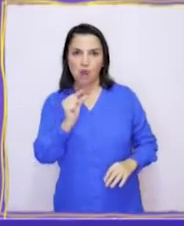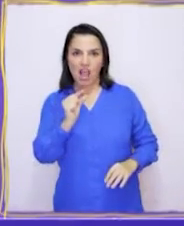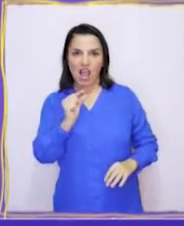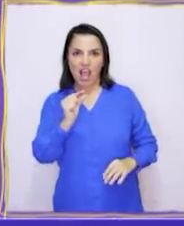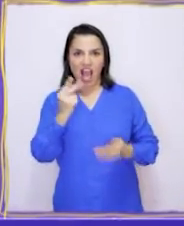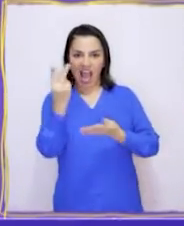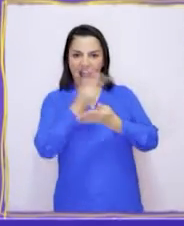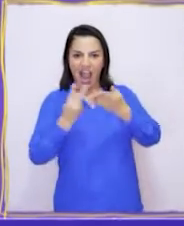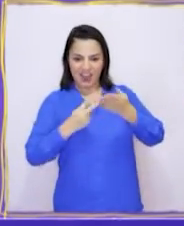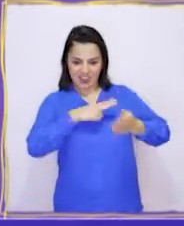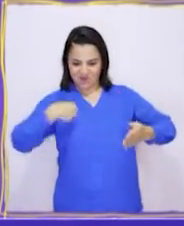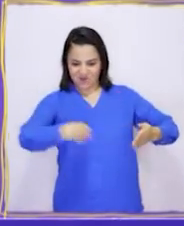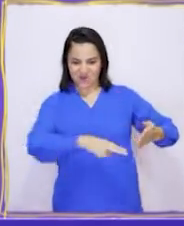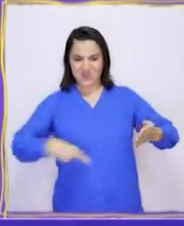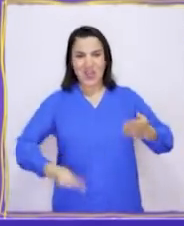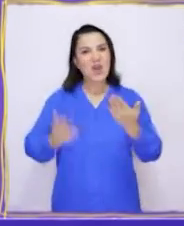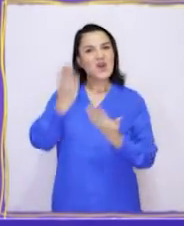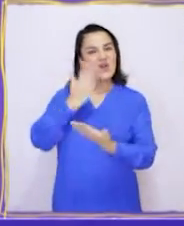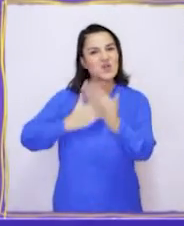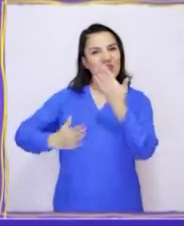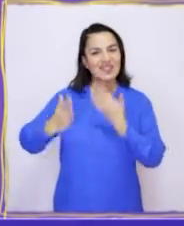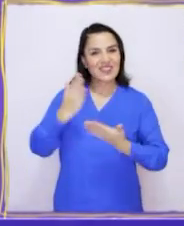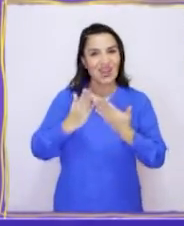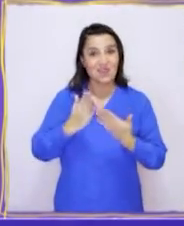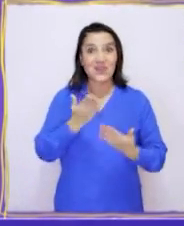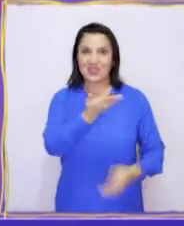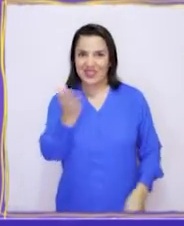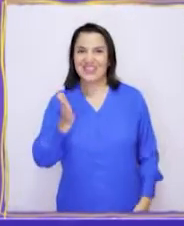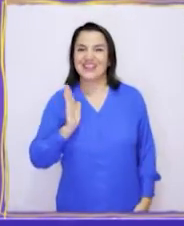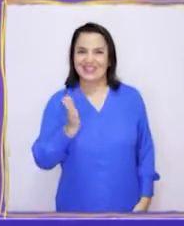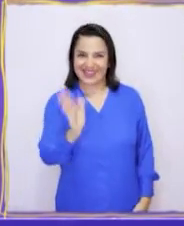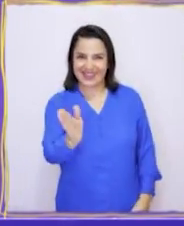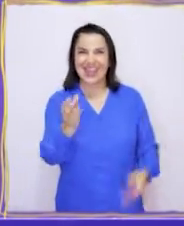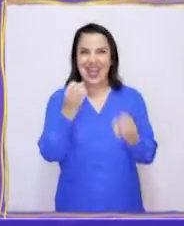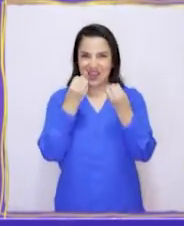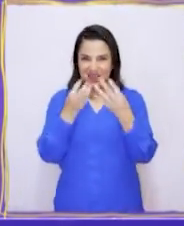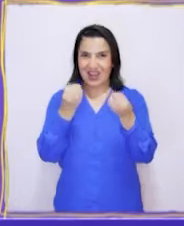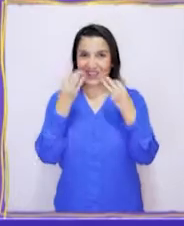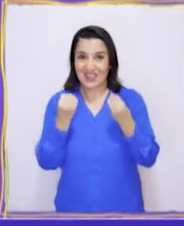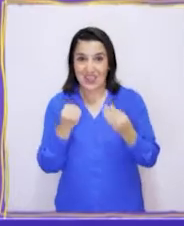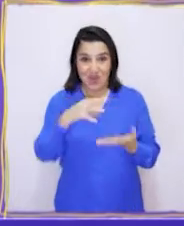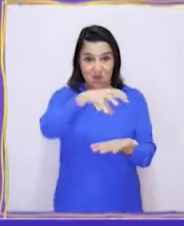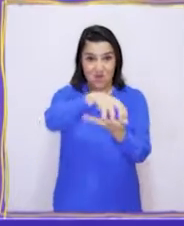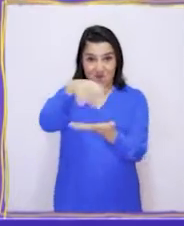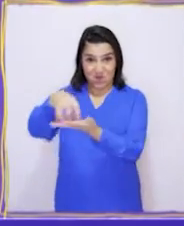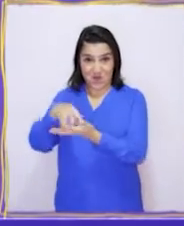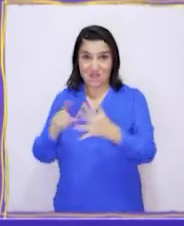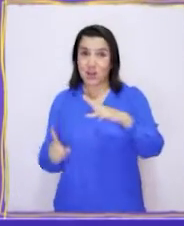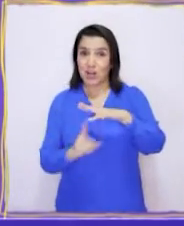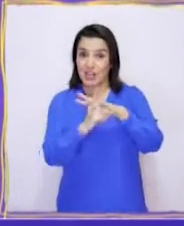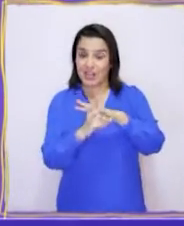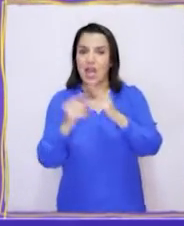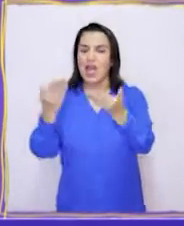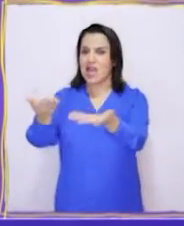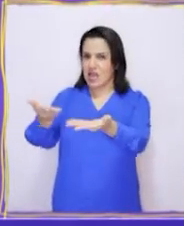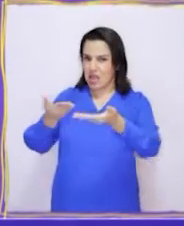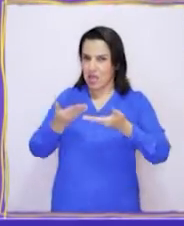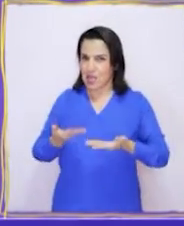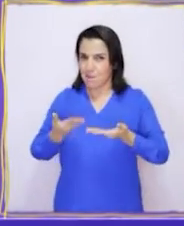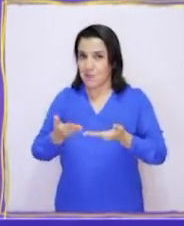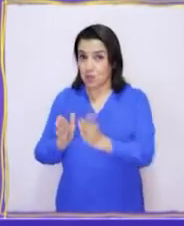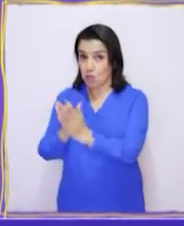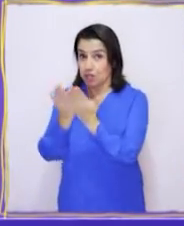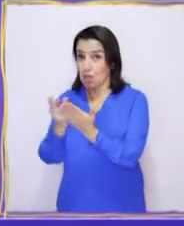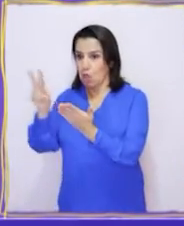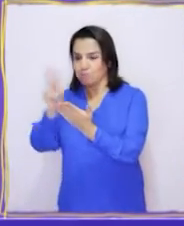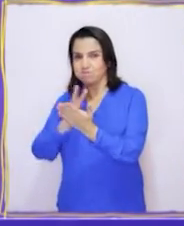el arte como mecanismo de protección. Si quieren seguir aprendiendo más sobre estos pueblos originarios, los invito a revisar